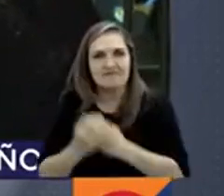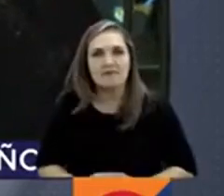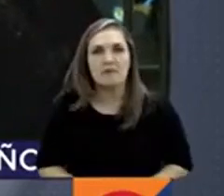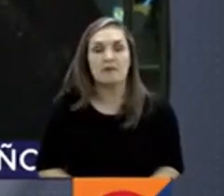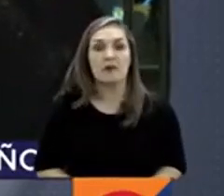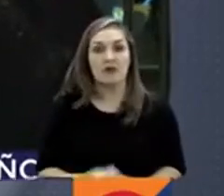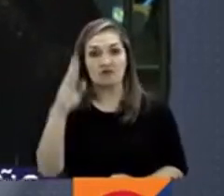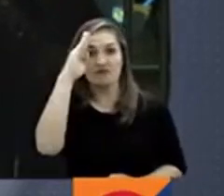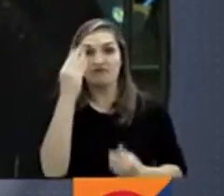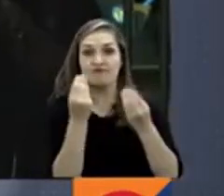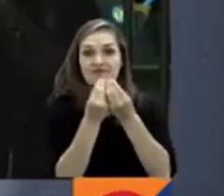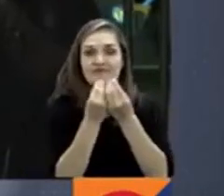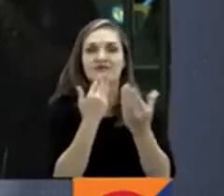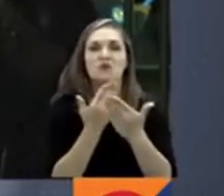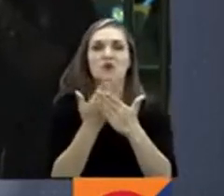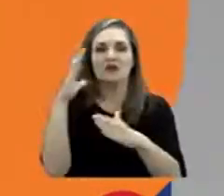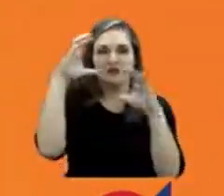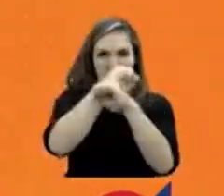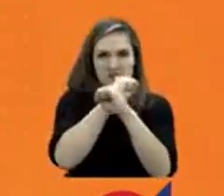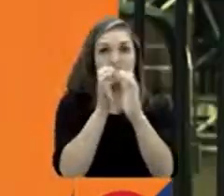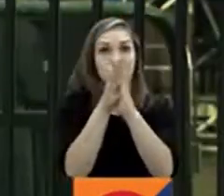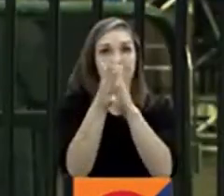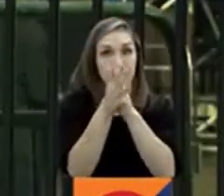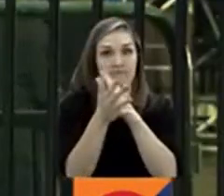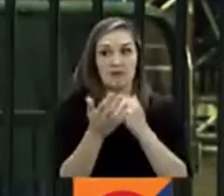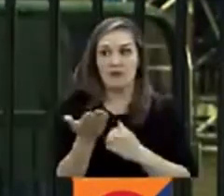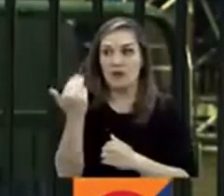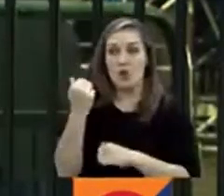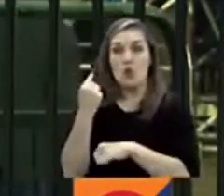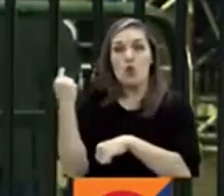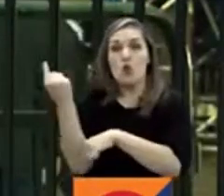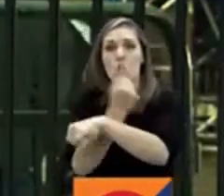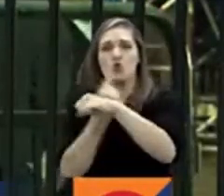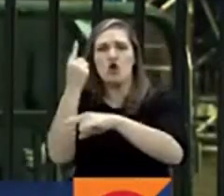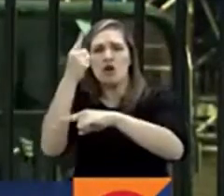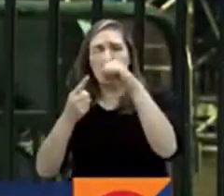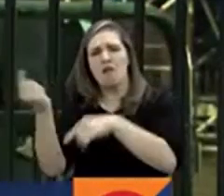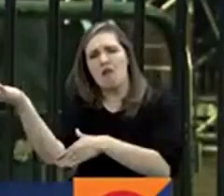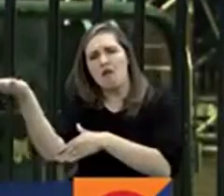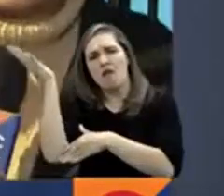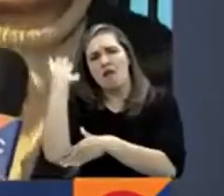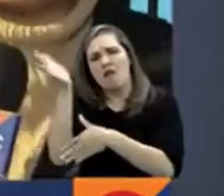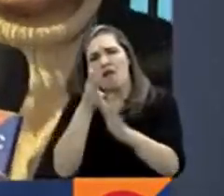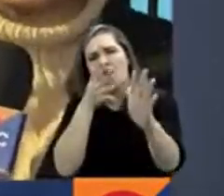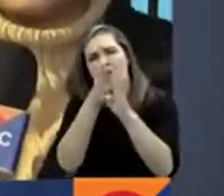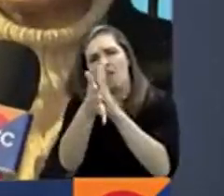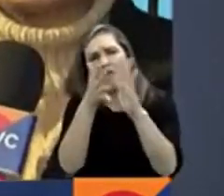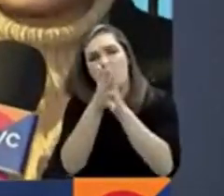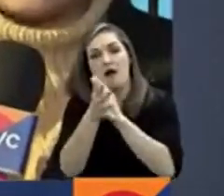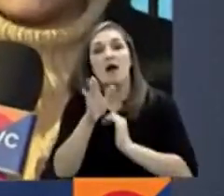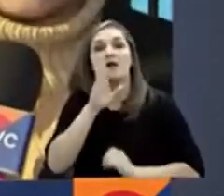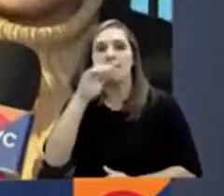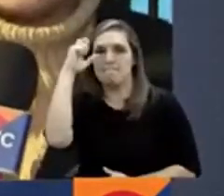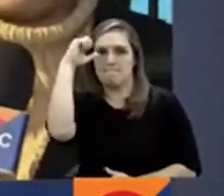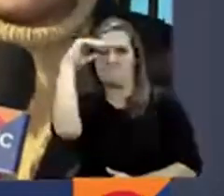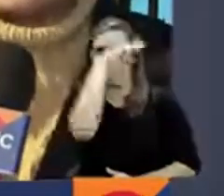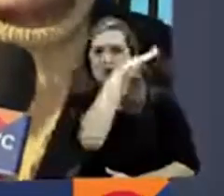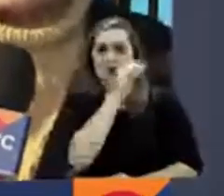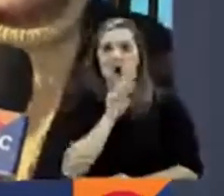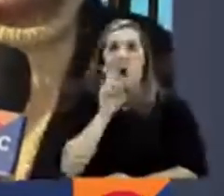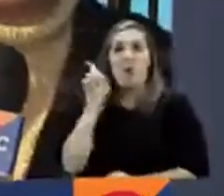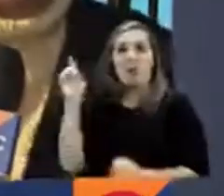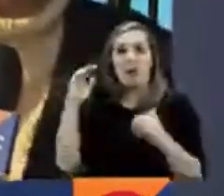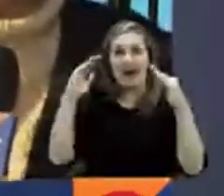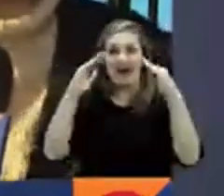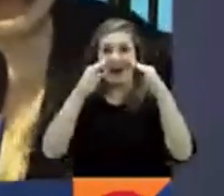Compañeros y televidentes, muy buenas noches. Yo les cuento que durante una hora y media el presidente Gustavo Petro, desde este balcón ubicado aquí en la